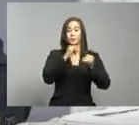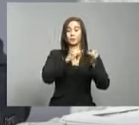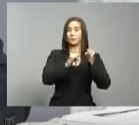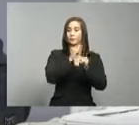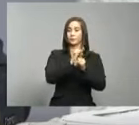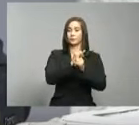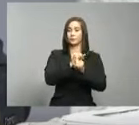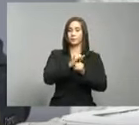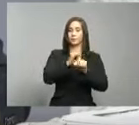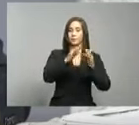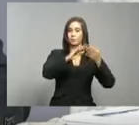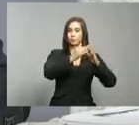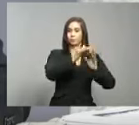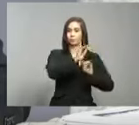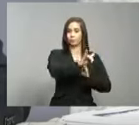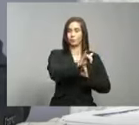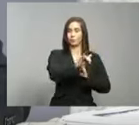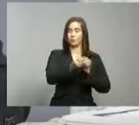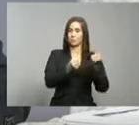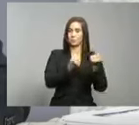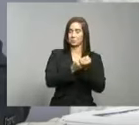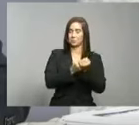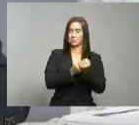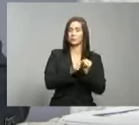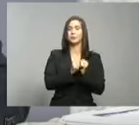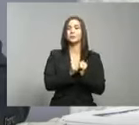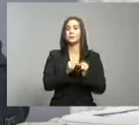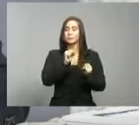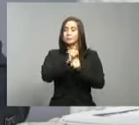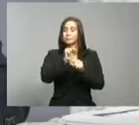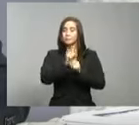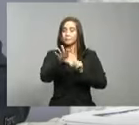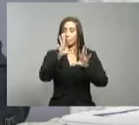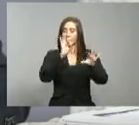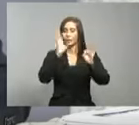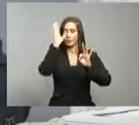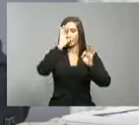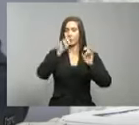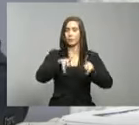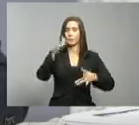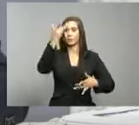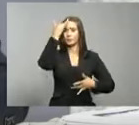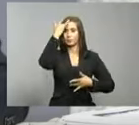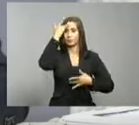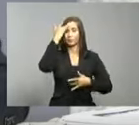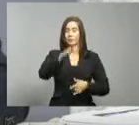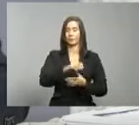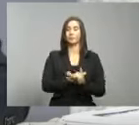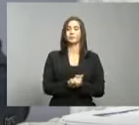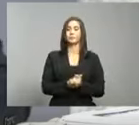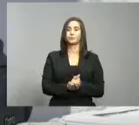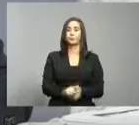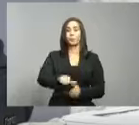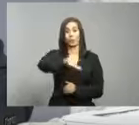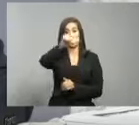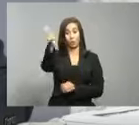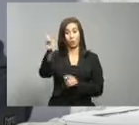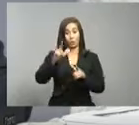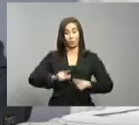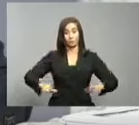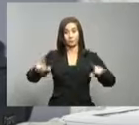Igualmente, informamos que se profundiza la intervención de la provincia de Santo Domingo